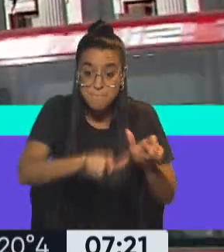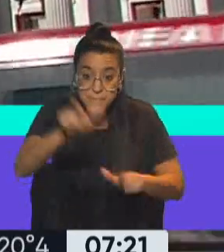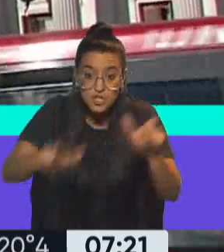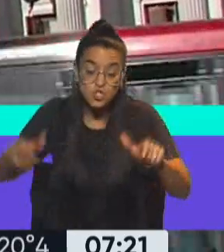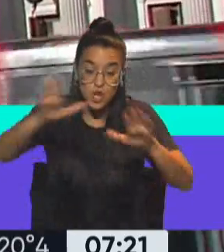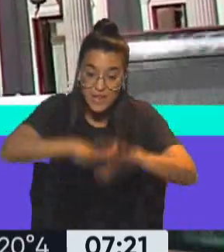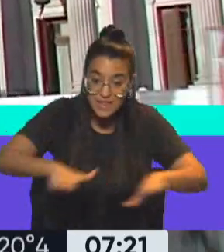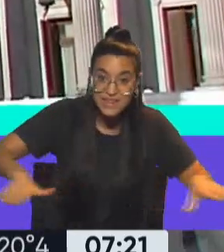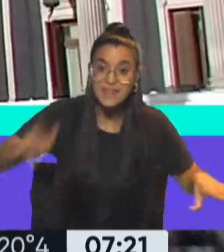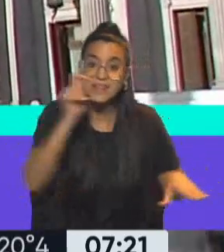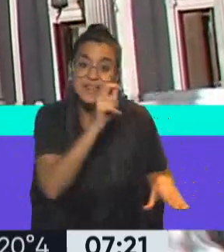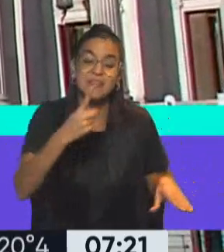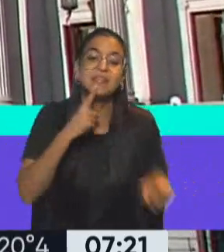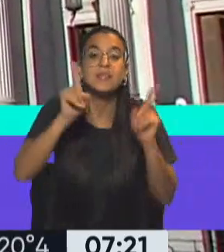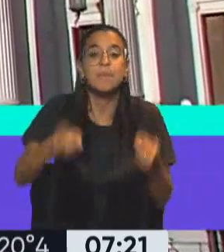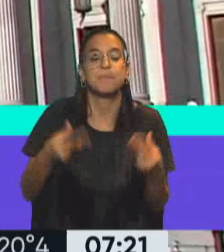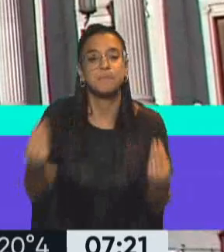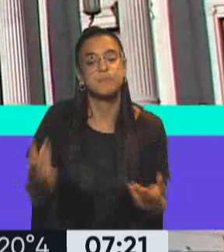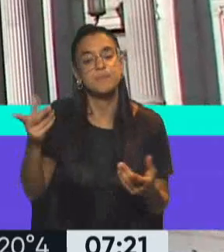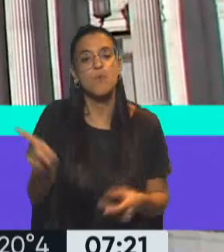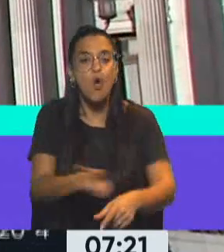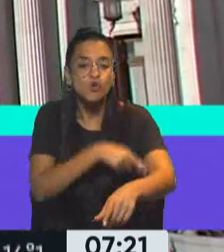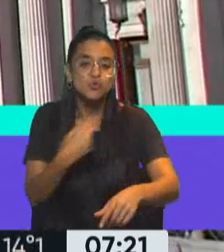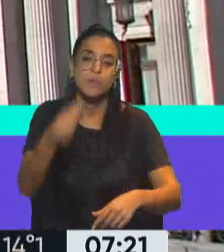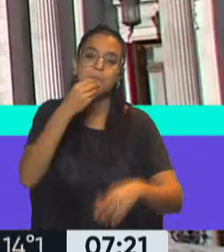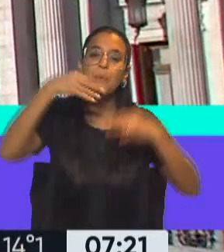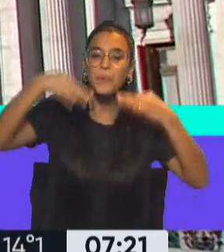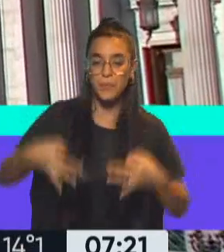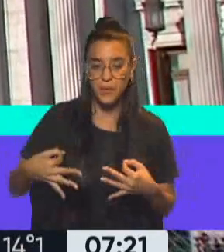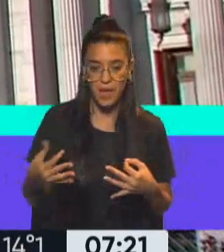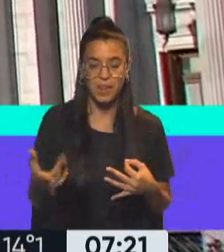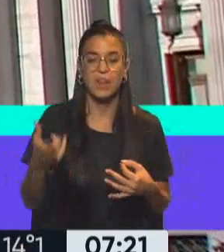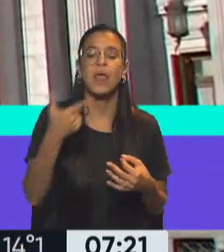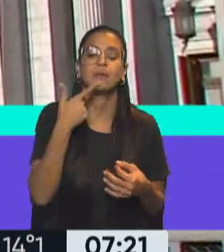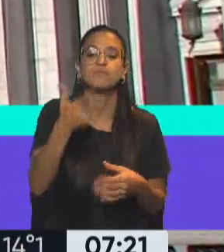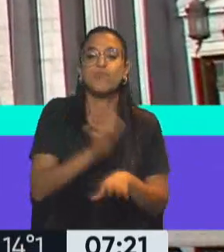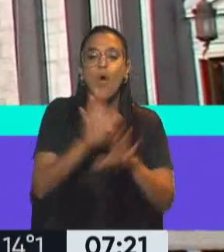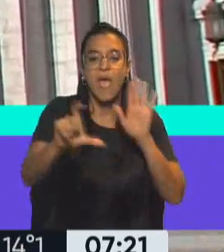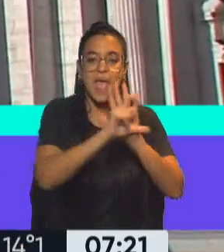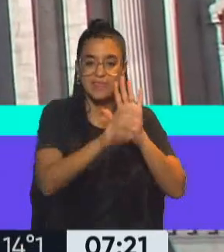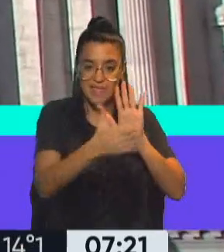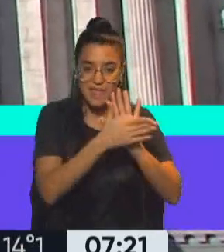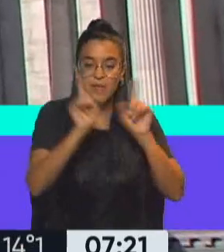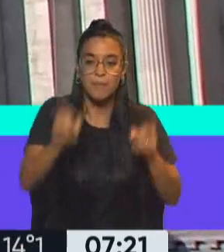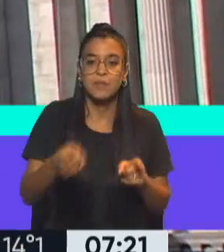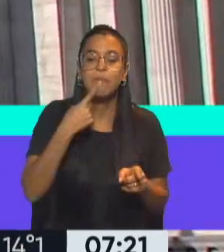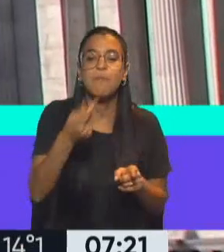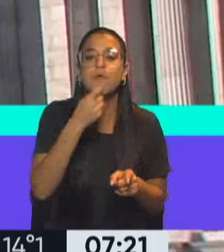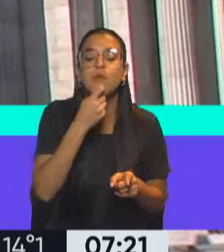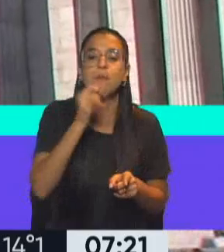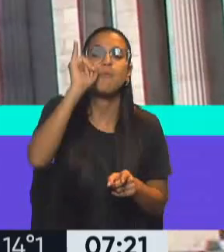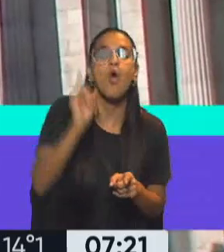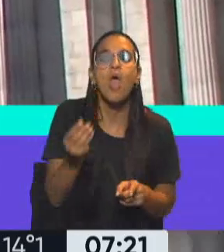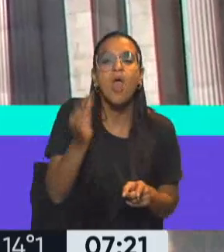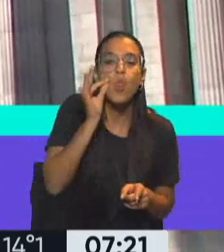que los niños, que las niñas tengan el hábito de alimentarse bien. Además de esta etiqueta, en caso de que el producto tenga edulcorante,